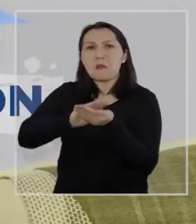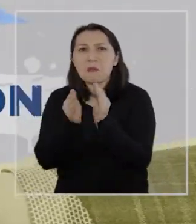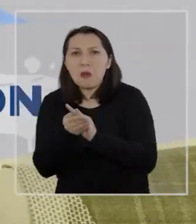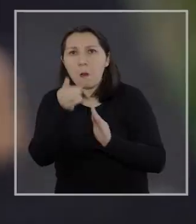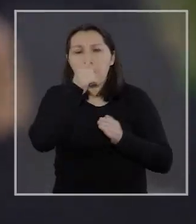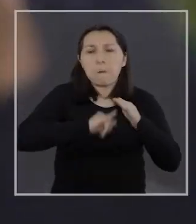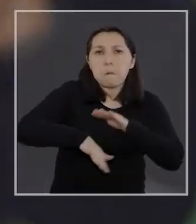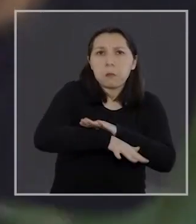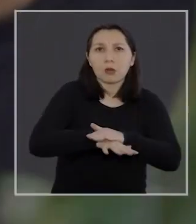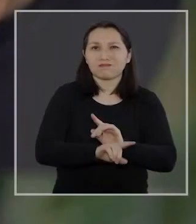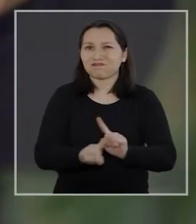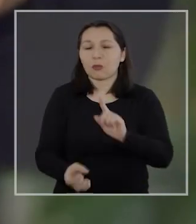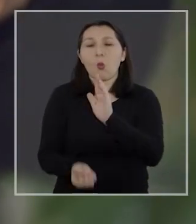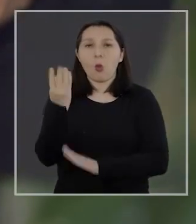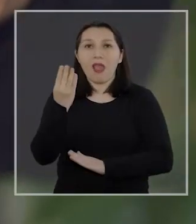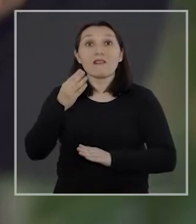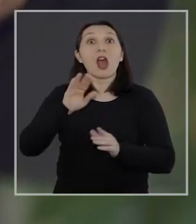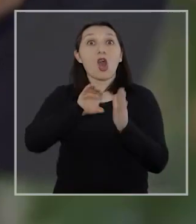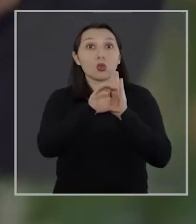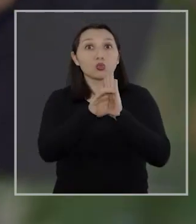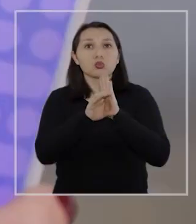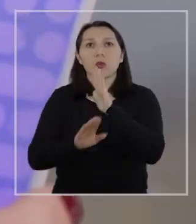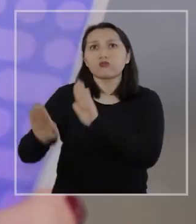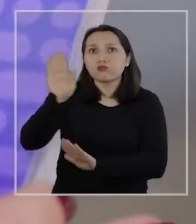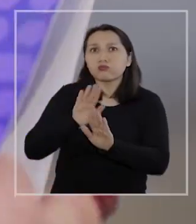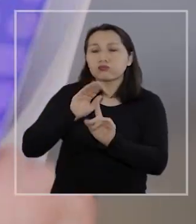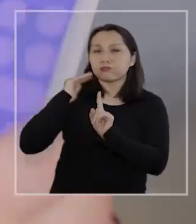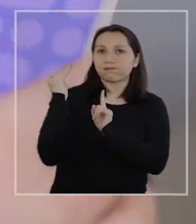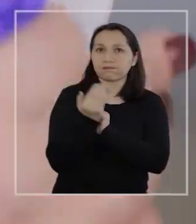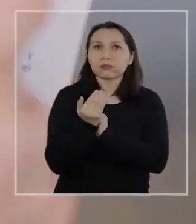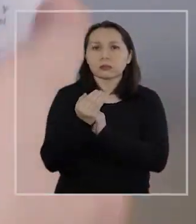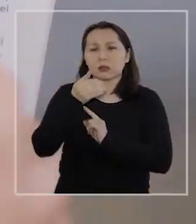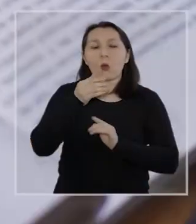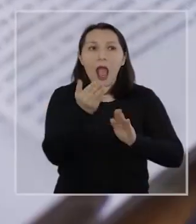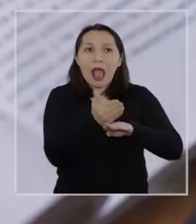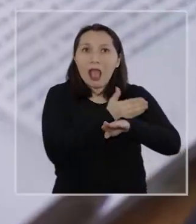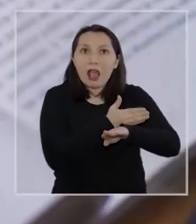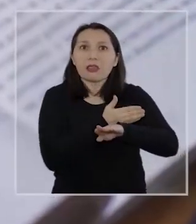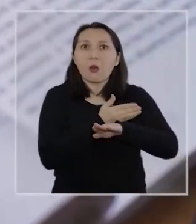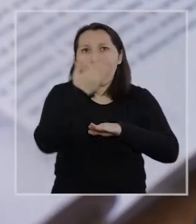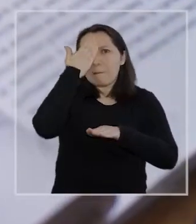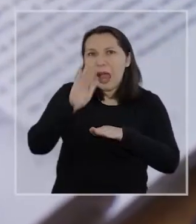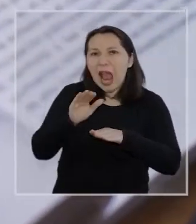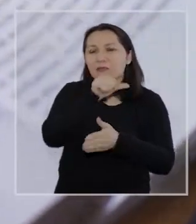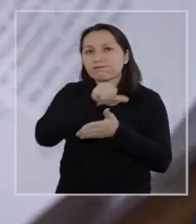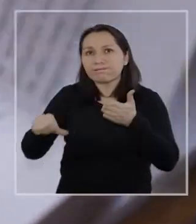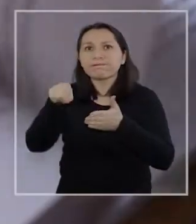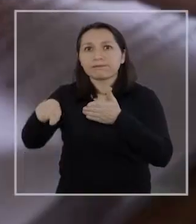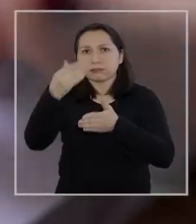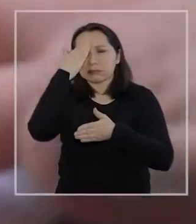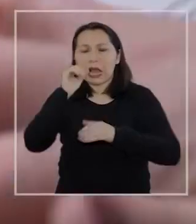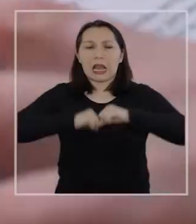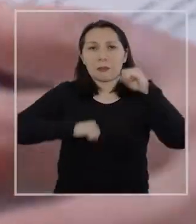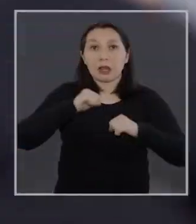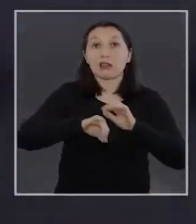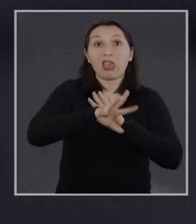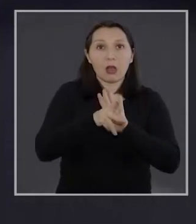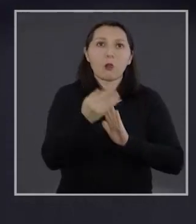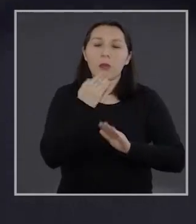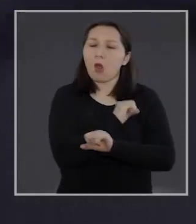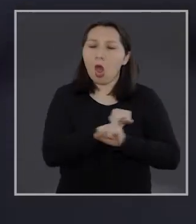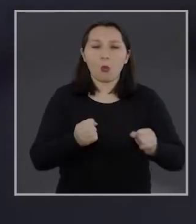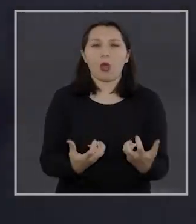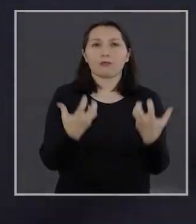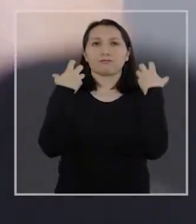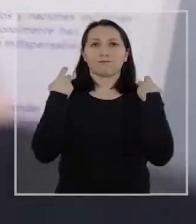y el coludido. Esta nueva constitución nos protege, previene y sanciona las malas prácticas de los empresarios y también impide que delincuentes